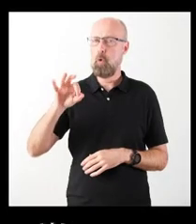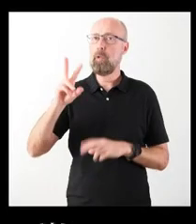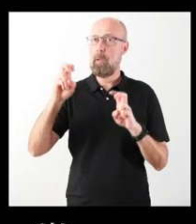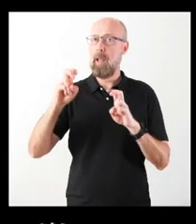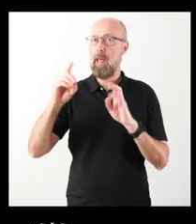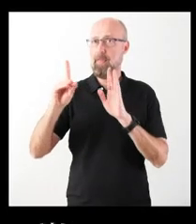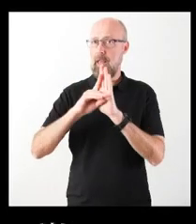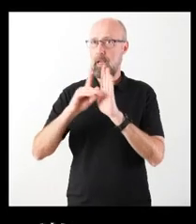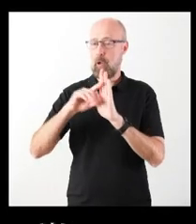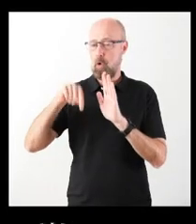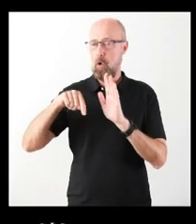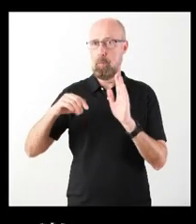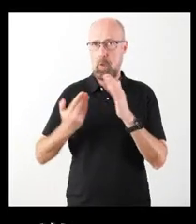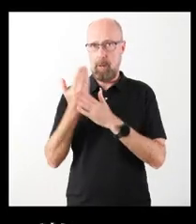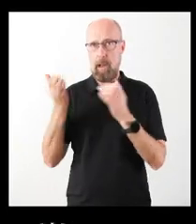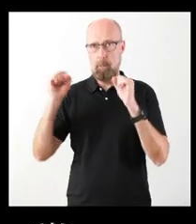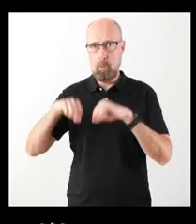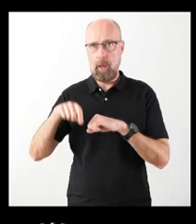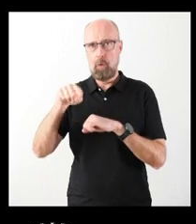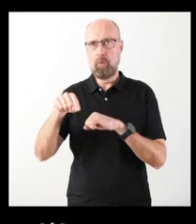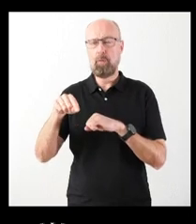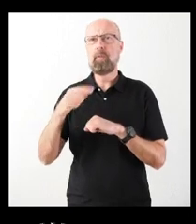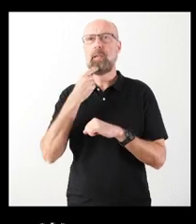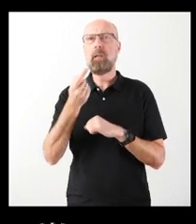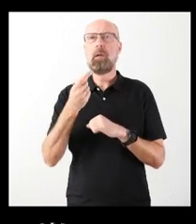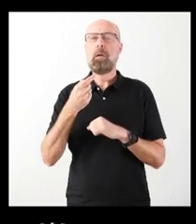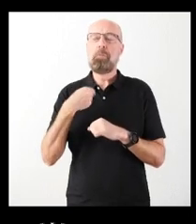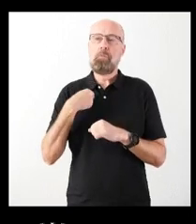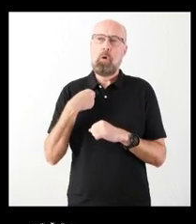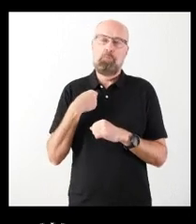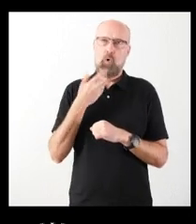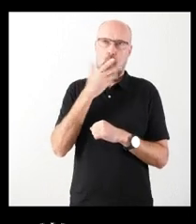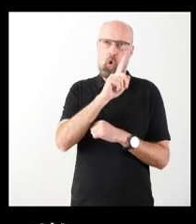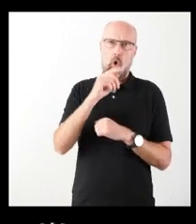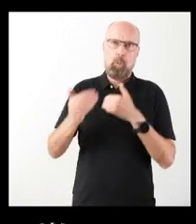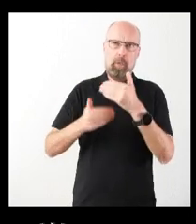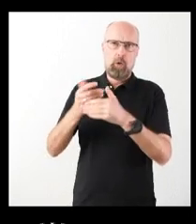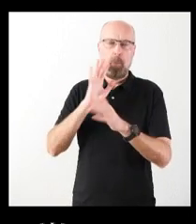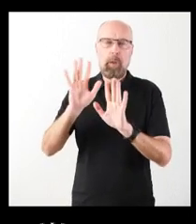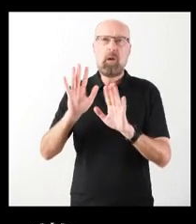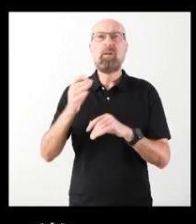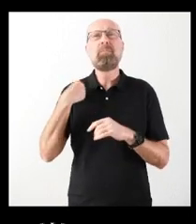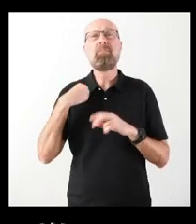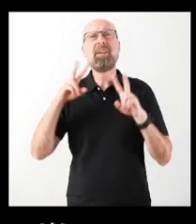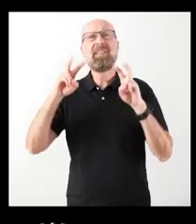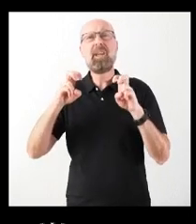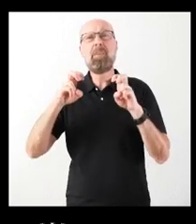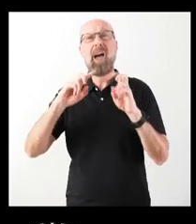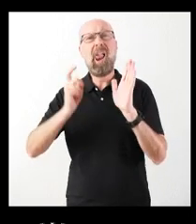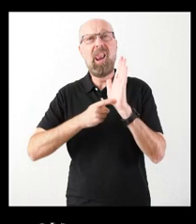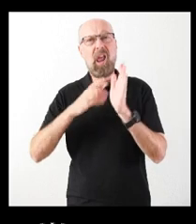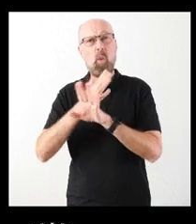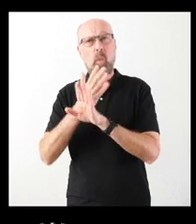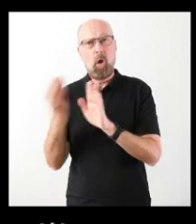se ha aprobado esta misma mañana. Igual es desconocimiento procedimental, pero ¿por qué se incluye el tema de la ley del juego, de